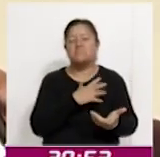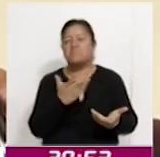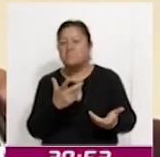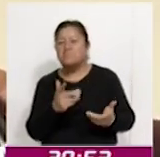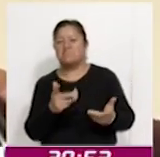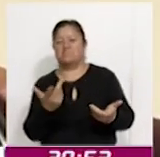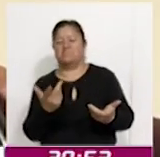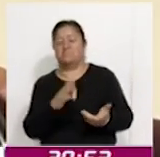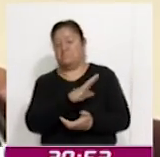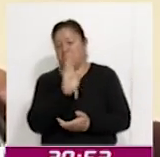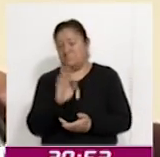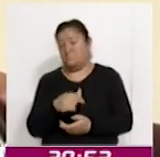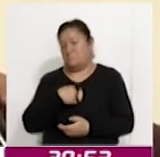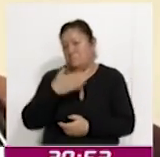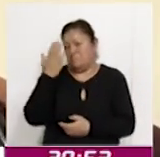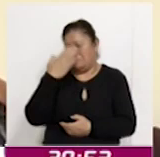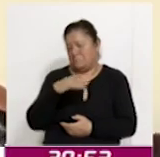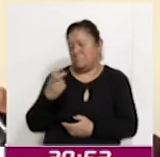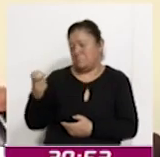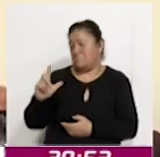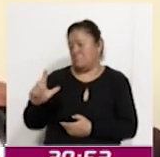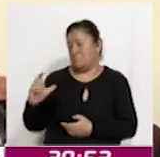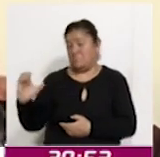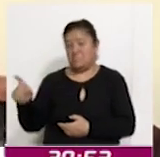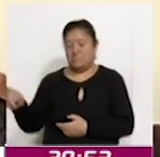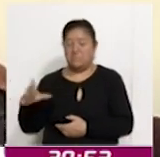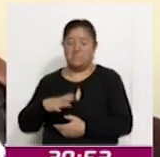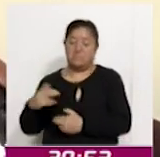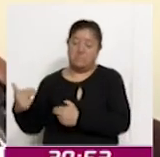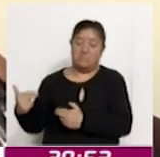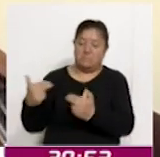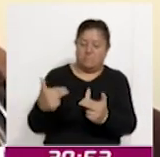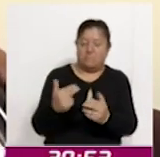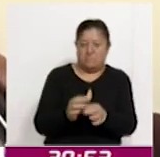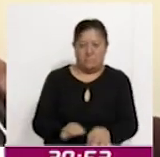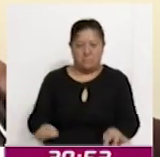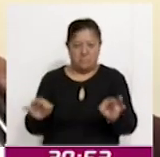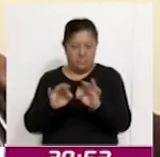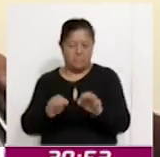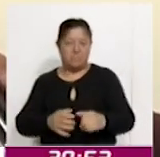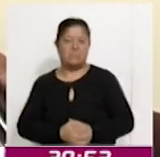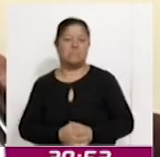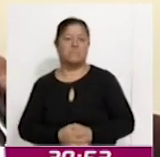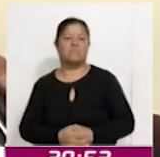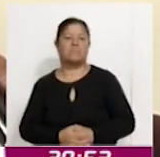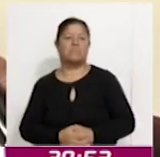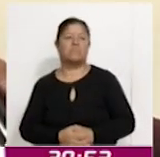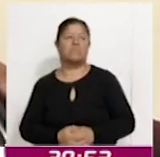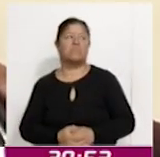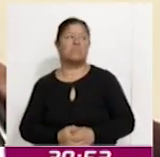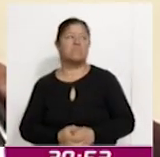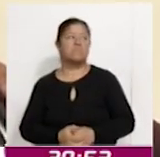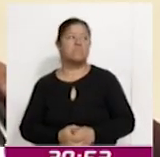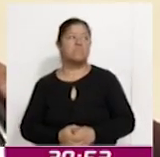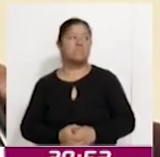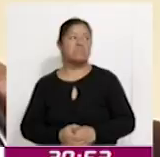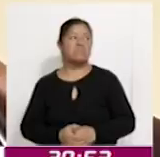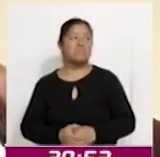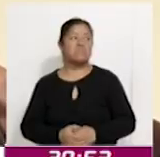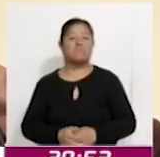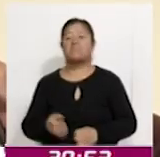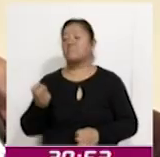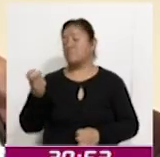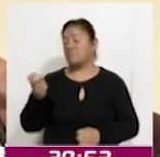Sabemos que Leonora nos dejó un legado muy importante, ¿no? Entonces, en ese transcurso,